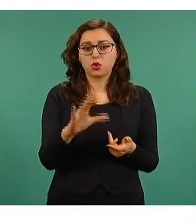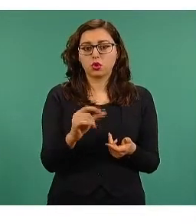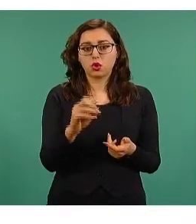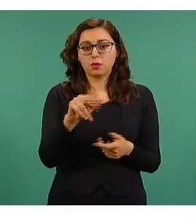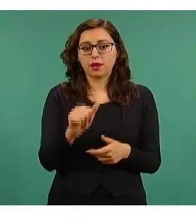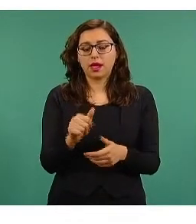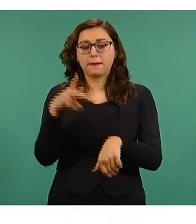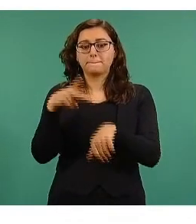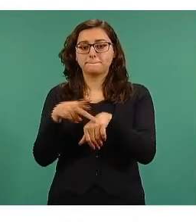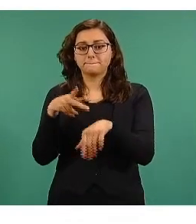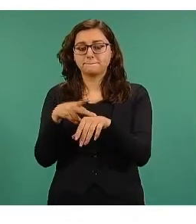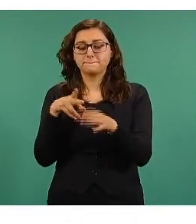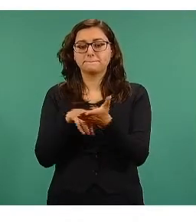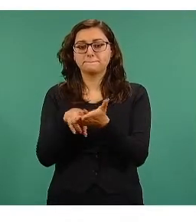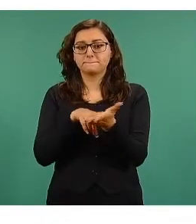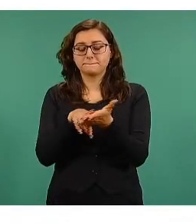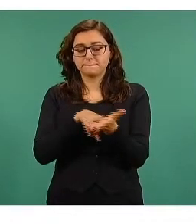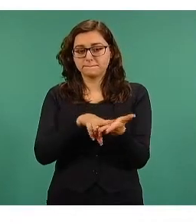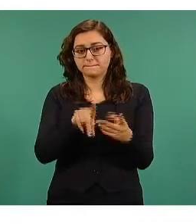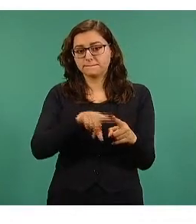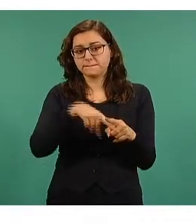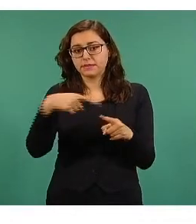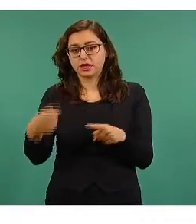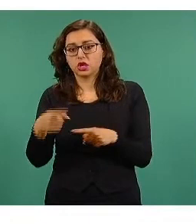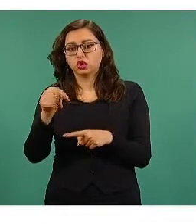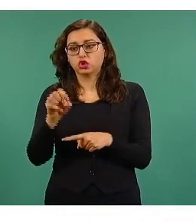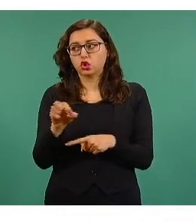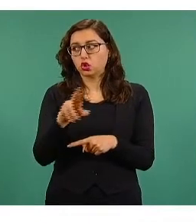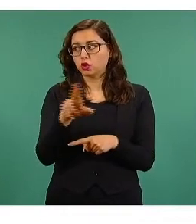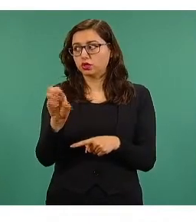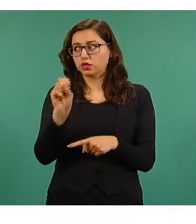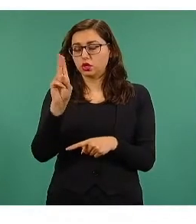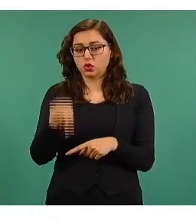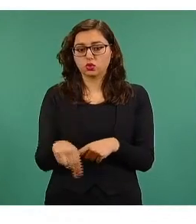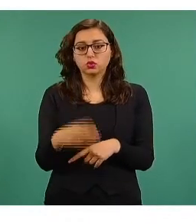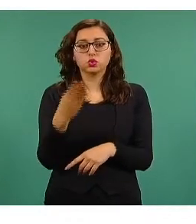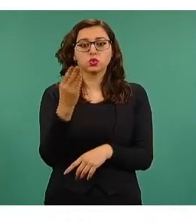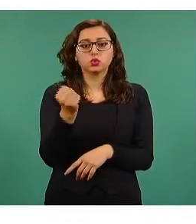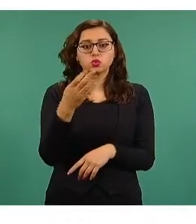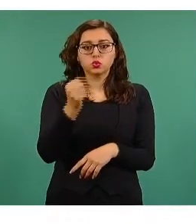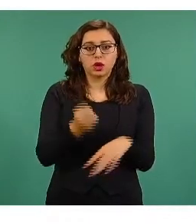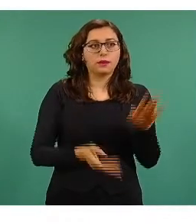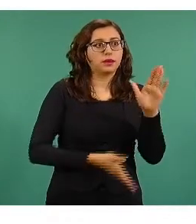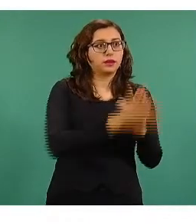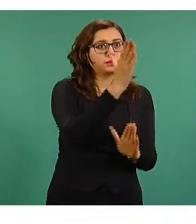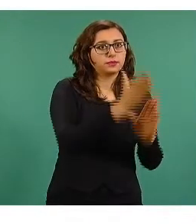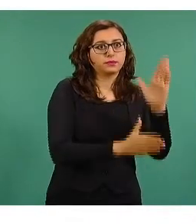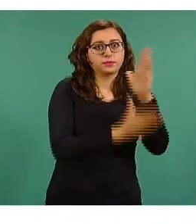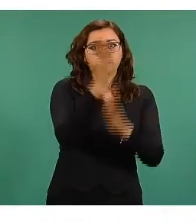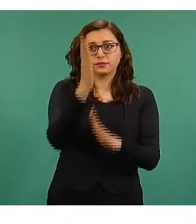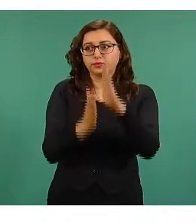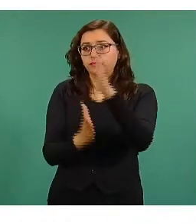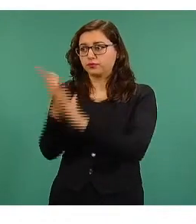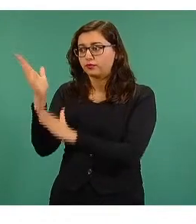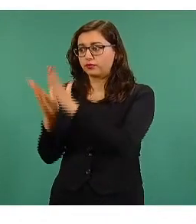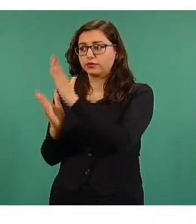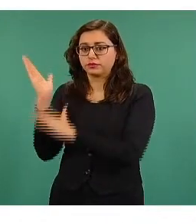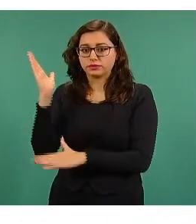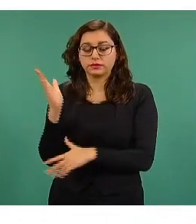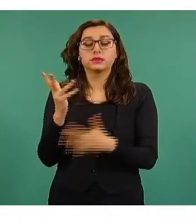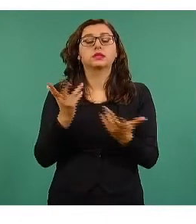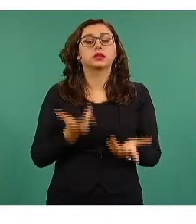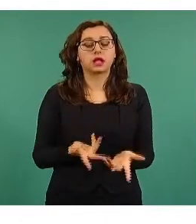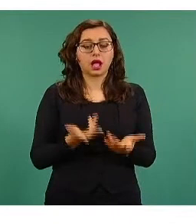y Torreón. Esas son las nueve rutas. Hubo, a diferencia del plan anterior, algunas modificaciones